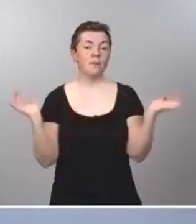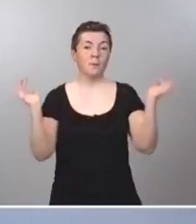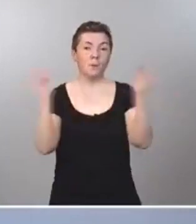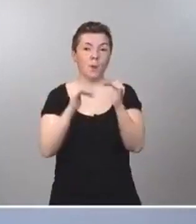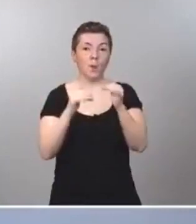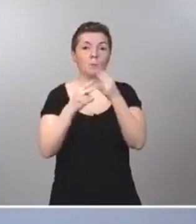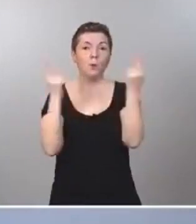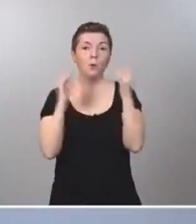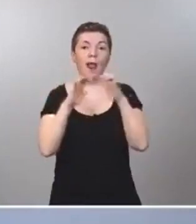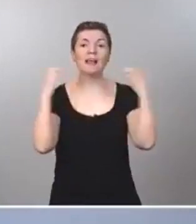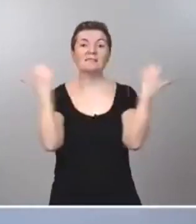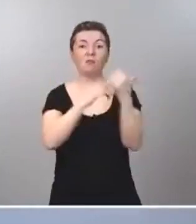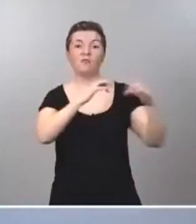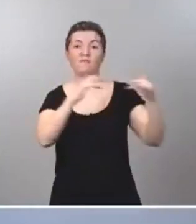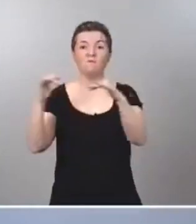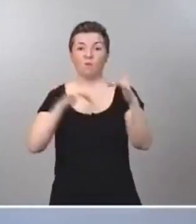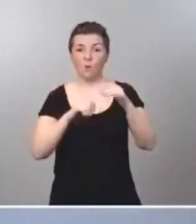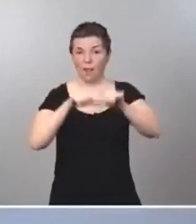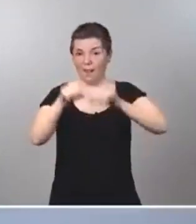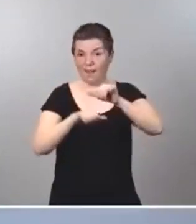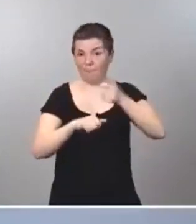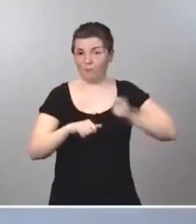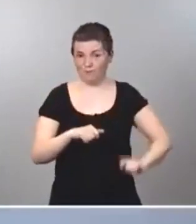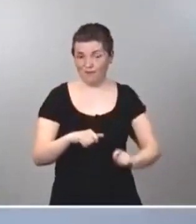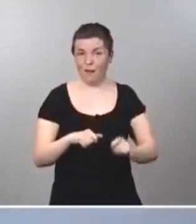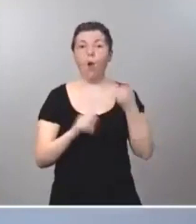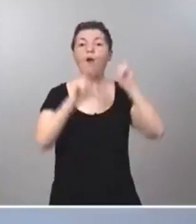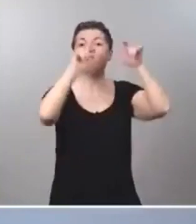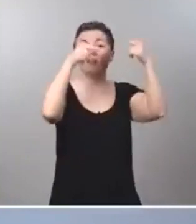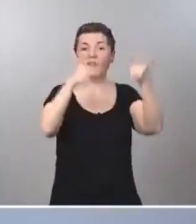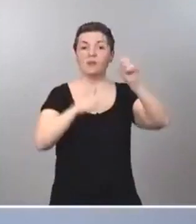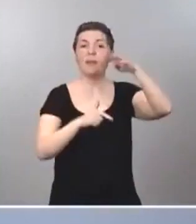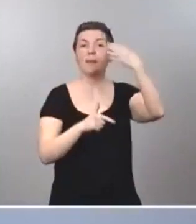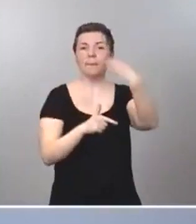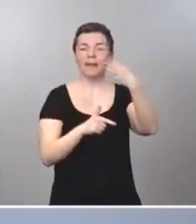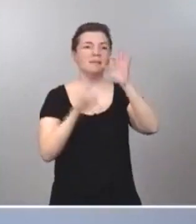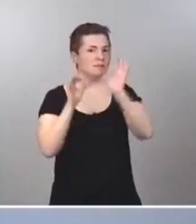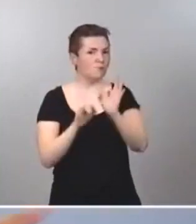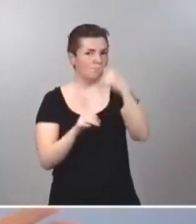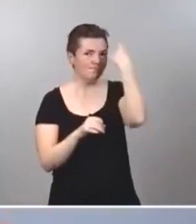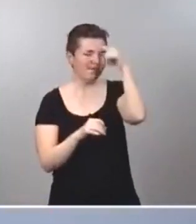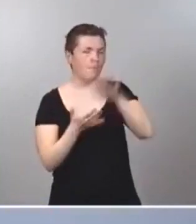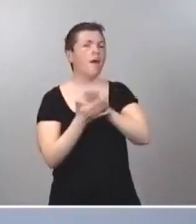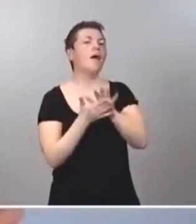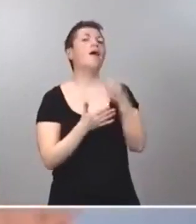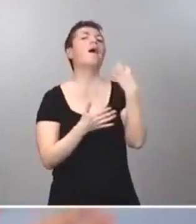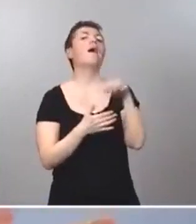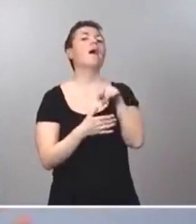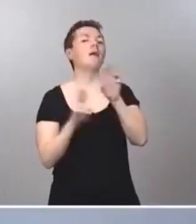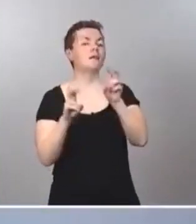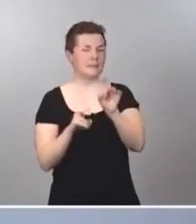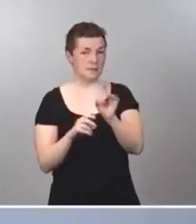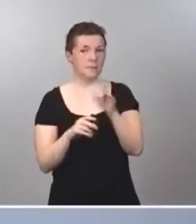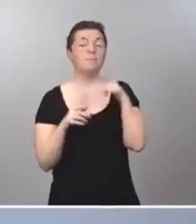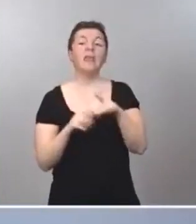estadios, de fútbol, de la liga profesional o de baloncesto, del ACB, supongo que sí sabrán de lo que le estamos hablando. Pues bien, suprimimos este